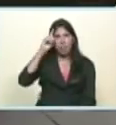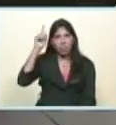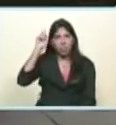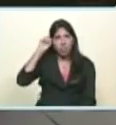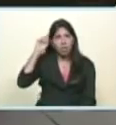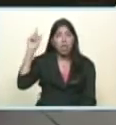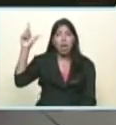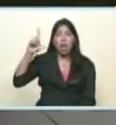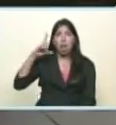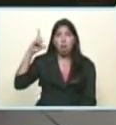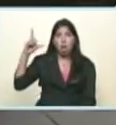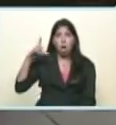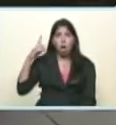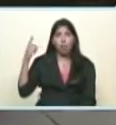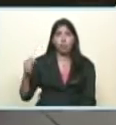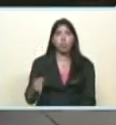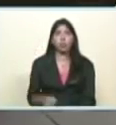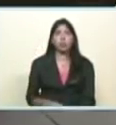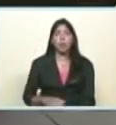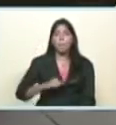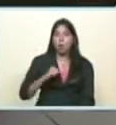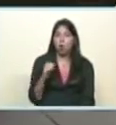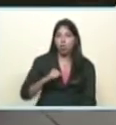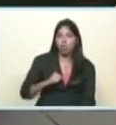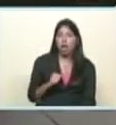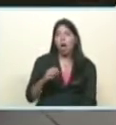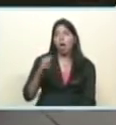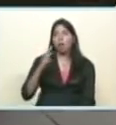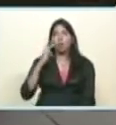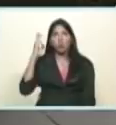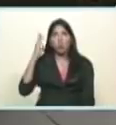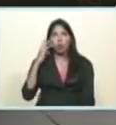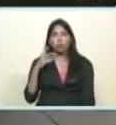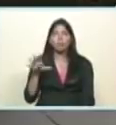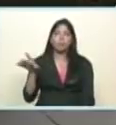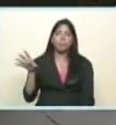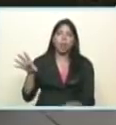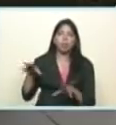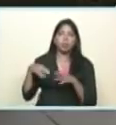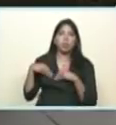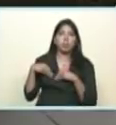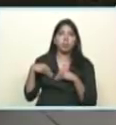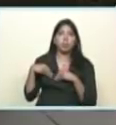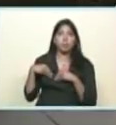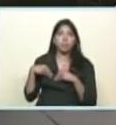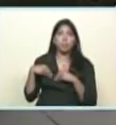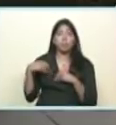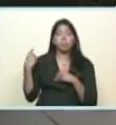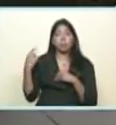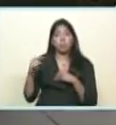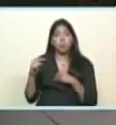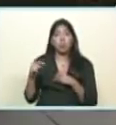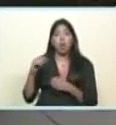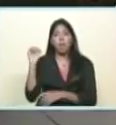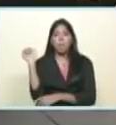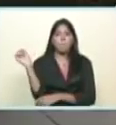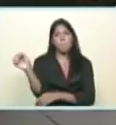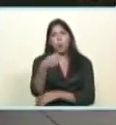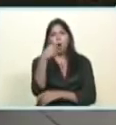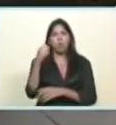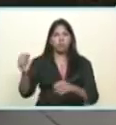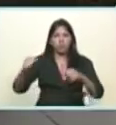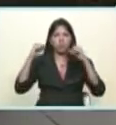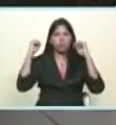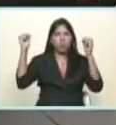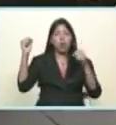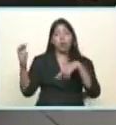Londres, en Washington, en Bogotá, ya reconocen la inmensa victoria electoral y política que